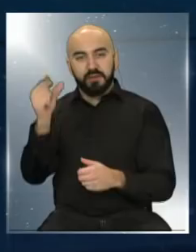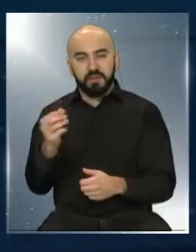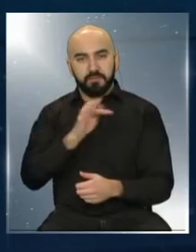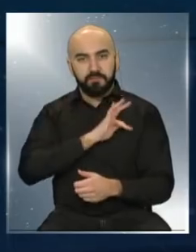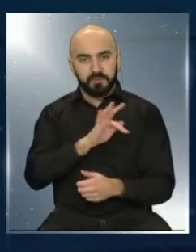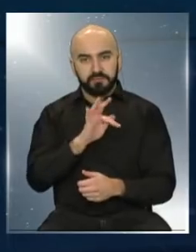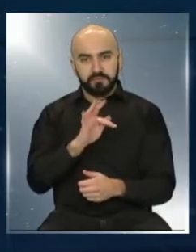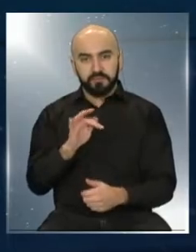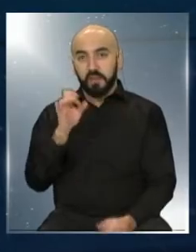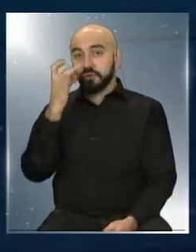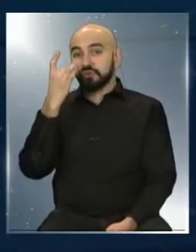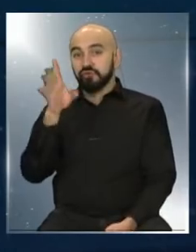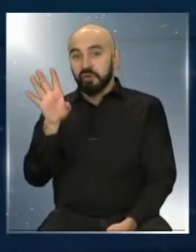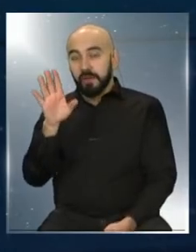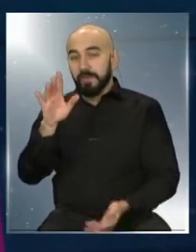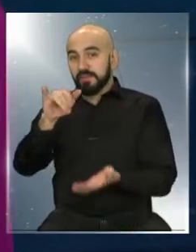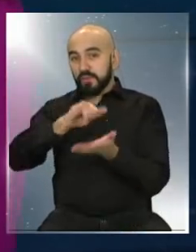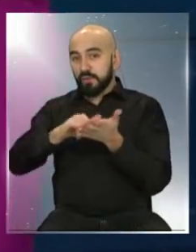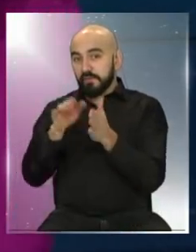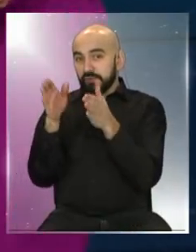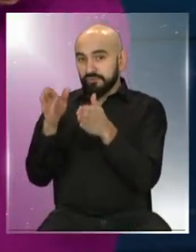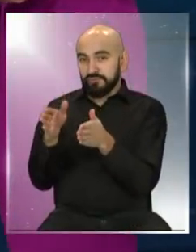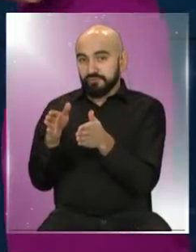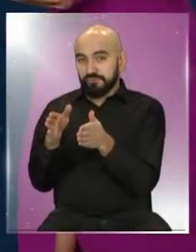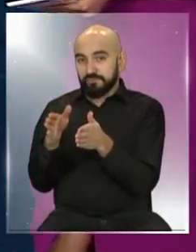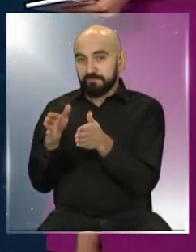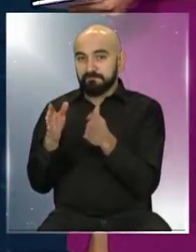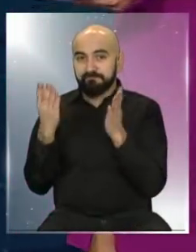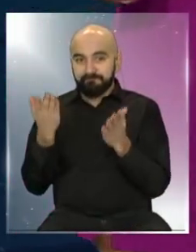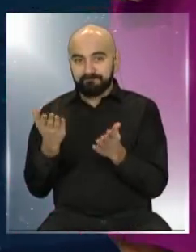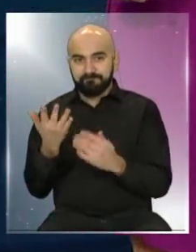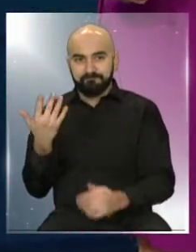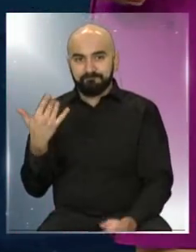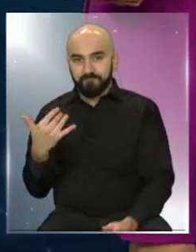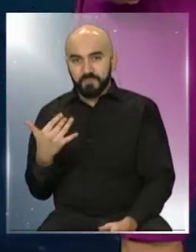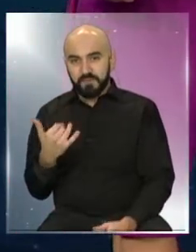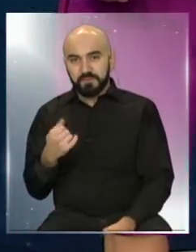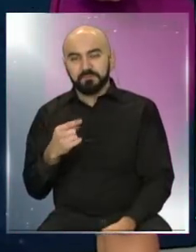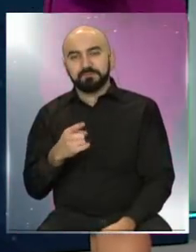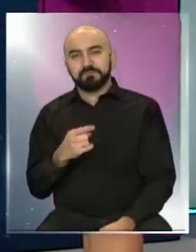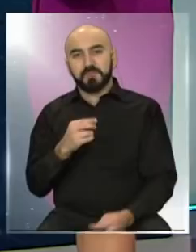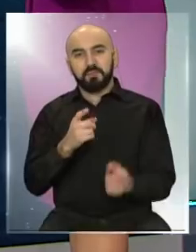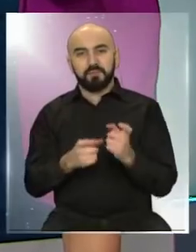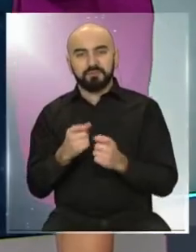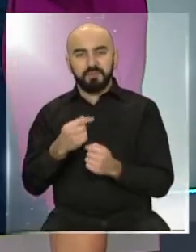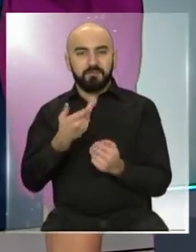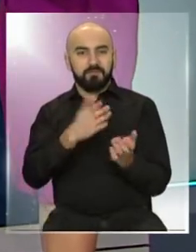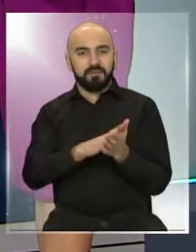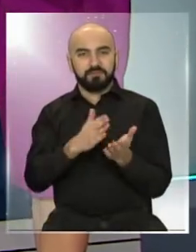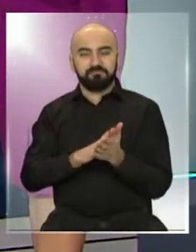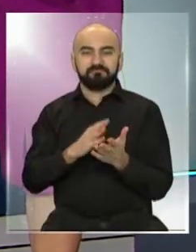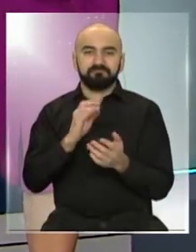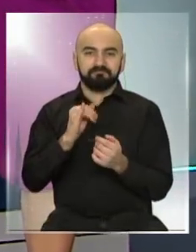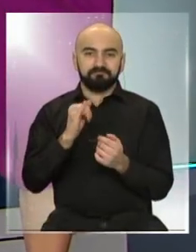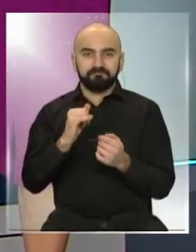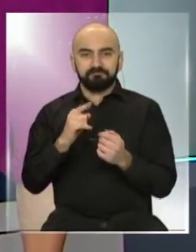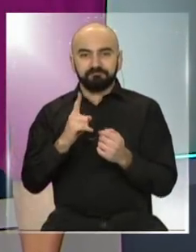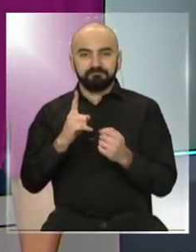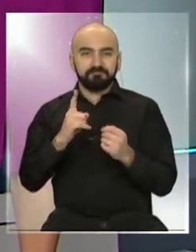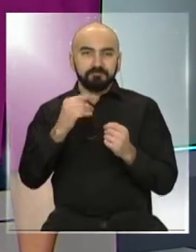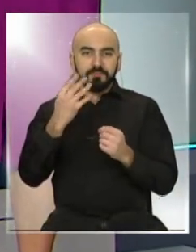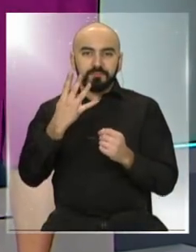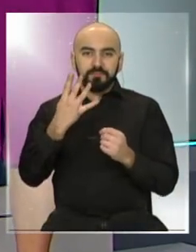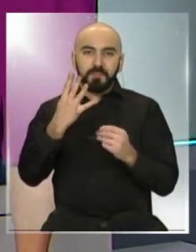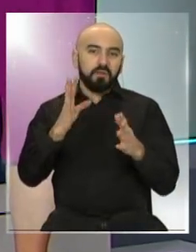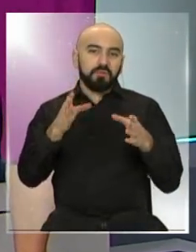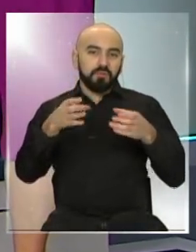Solo el Estado de Nueva York, bastante relevante esa cifra. Y en cuanto a fallecidos, claro, está dentro de los primeros cuatro,